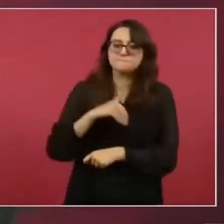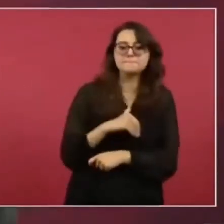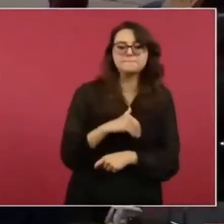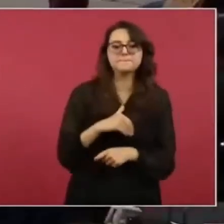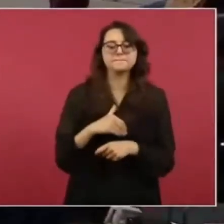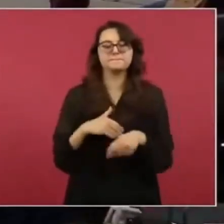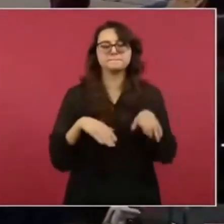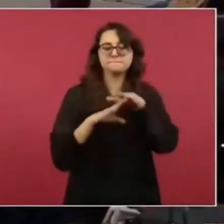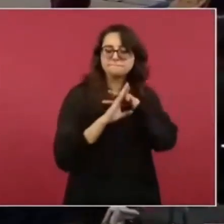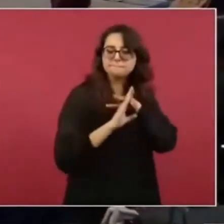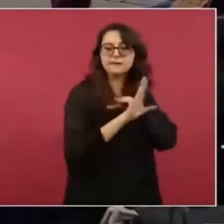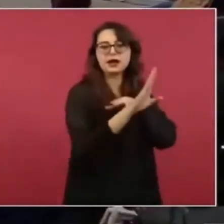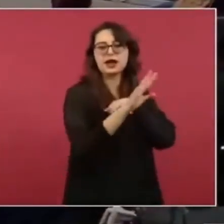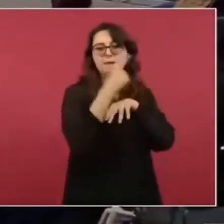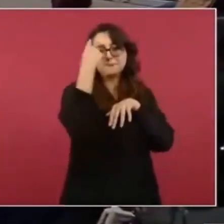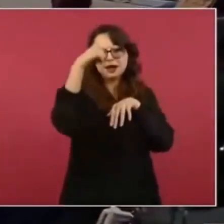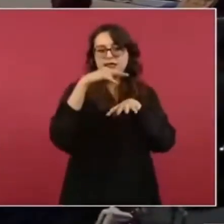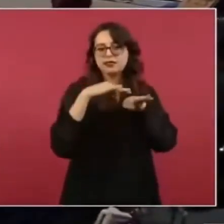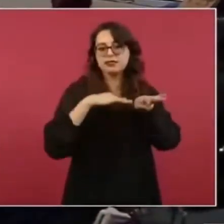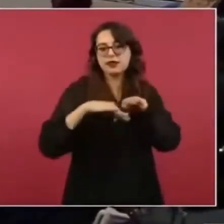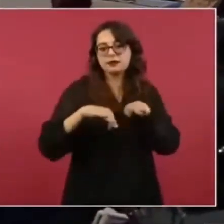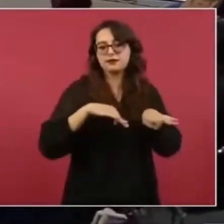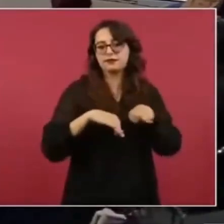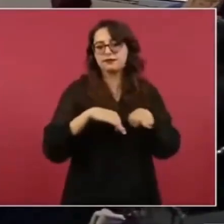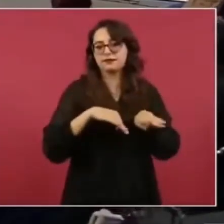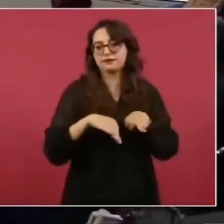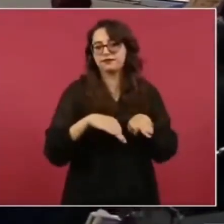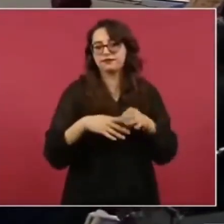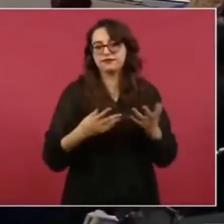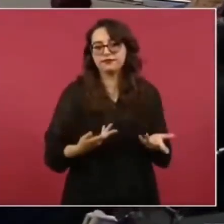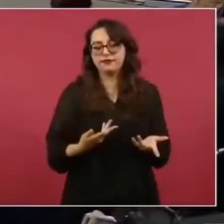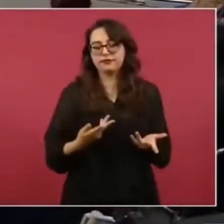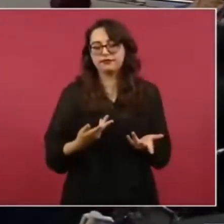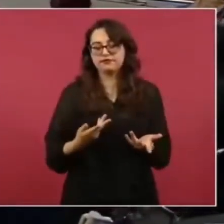apoyos. Eso es lo mejor.